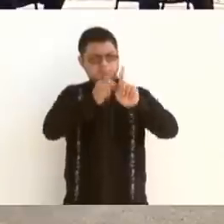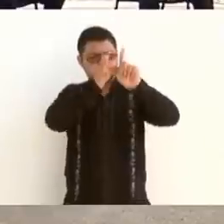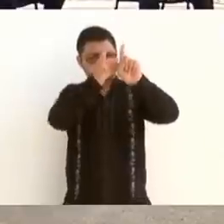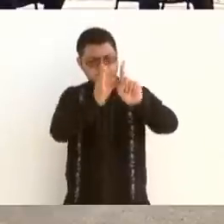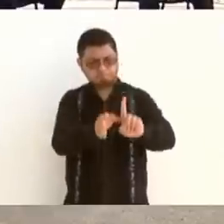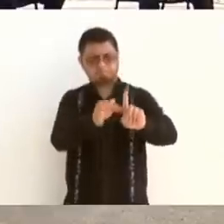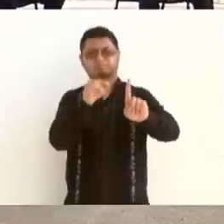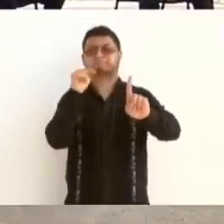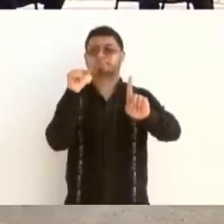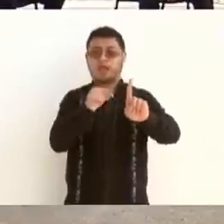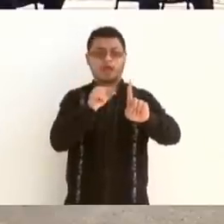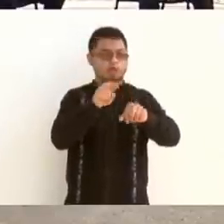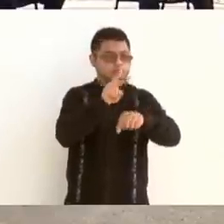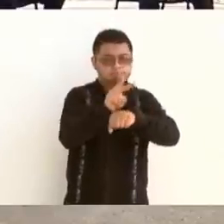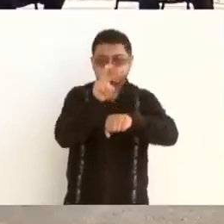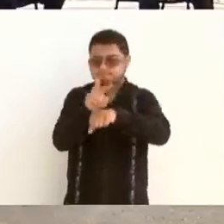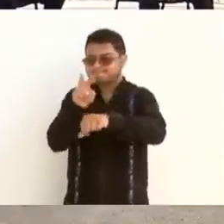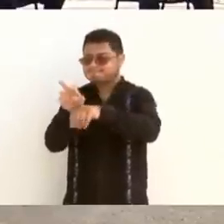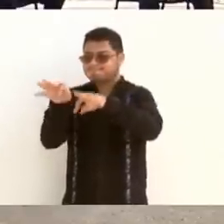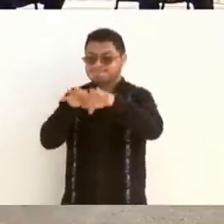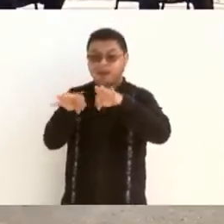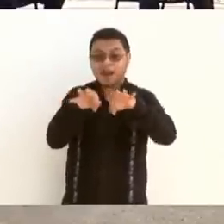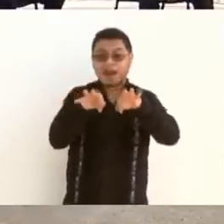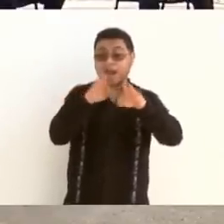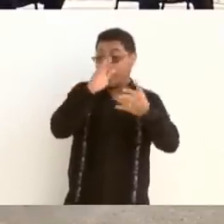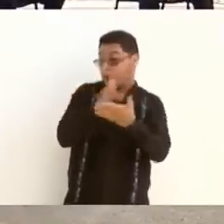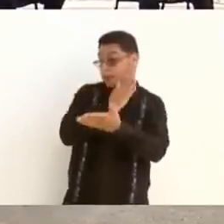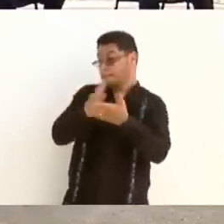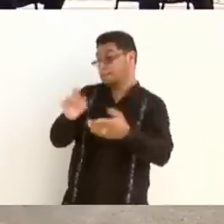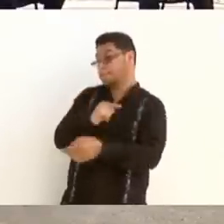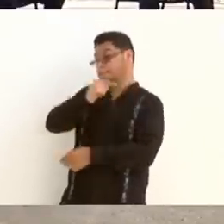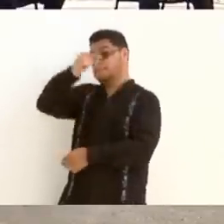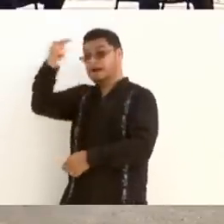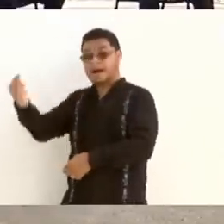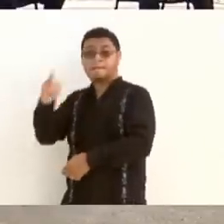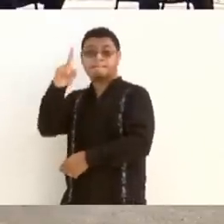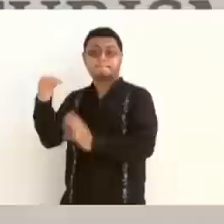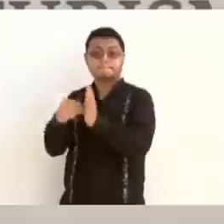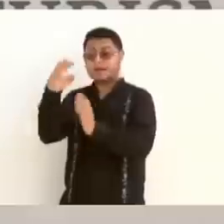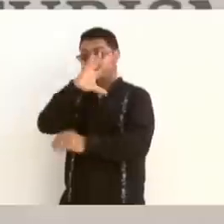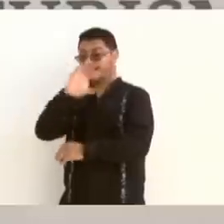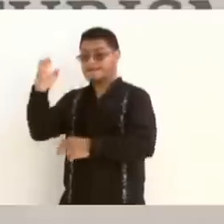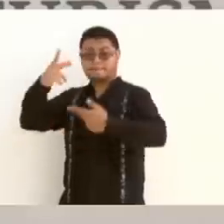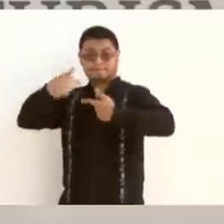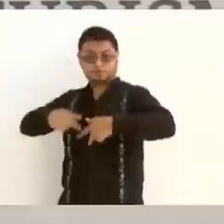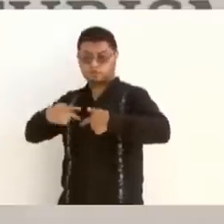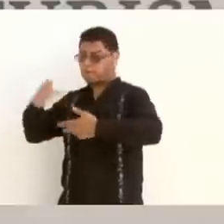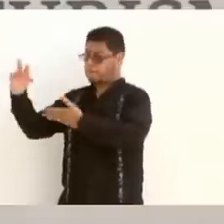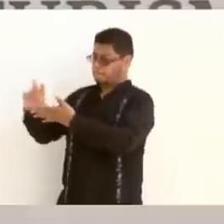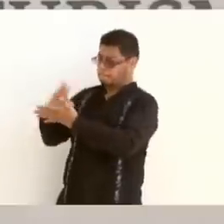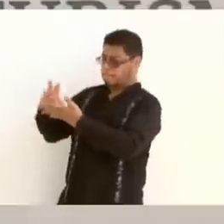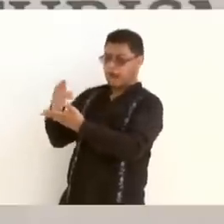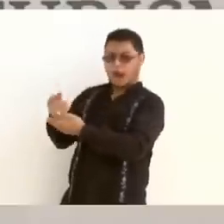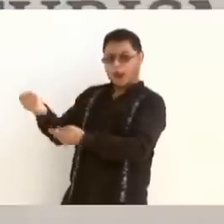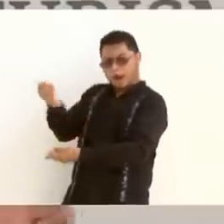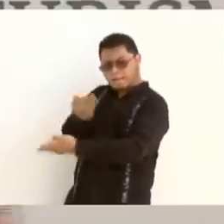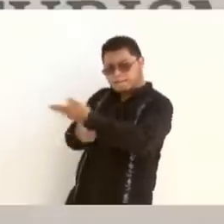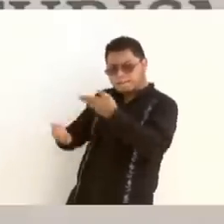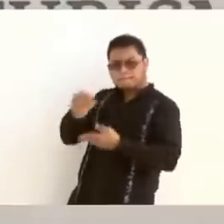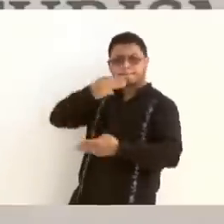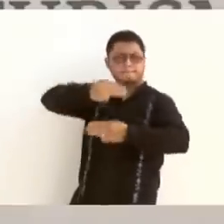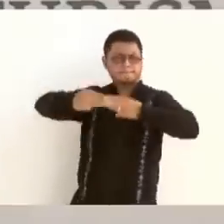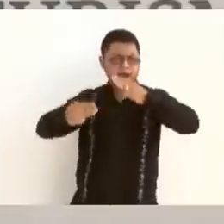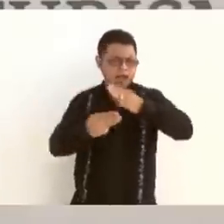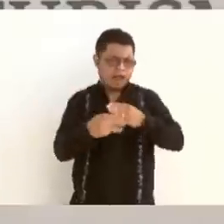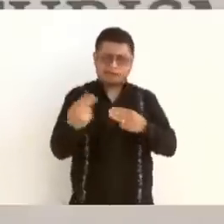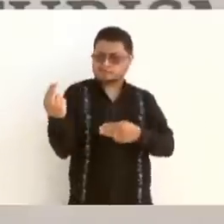línea y alrededor de otras 1,500 aprovisionándonos de materiales, de recursos y de todo lo que